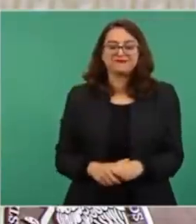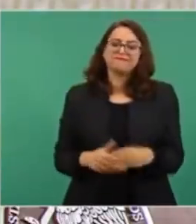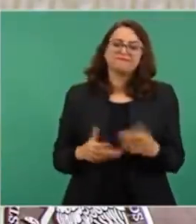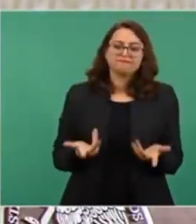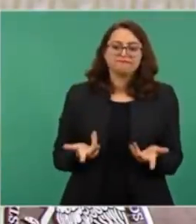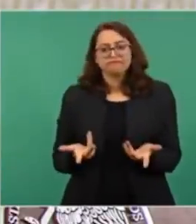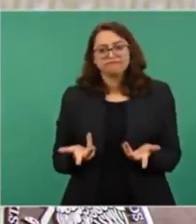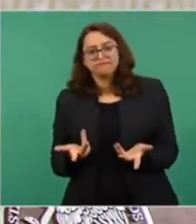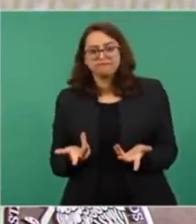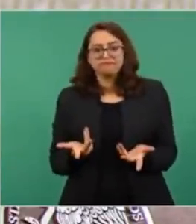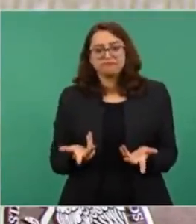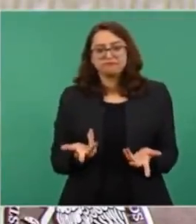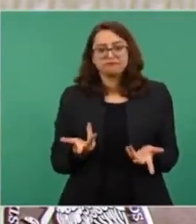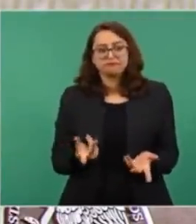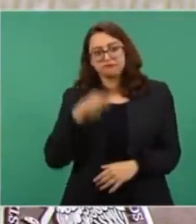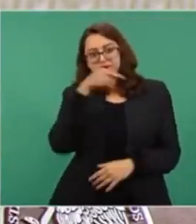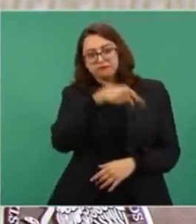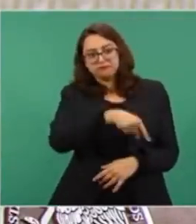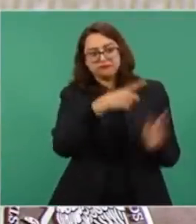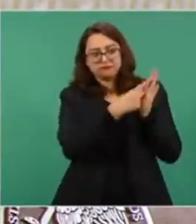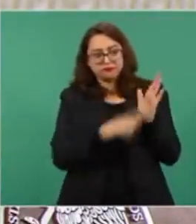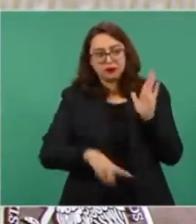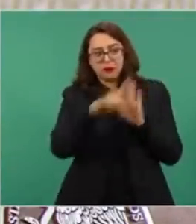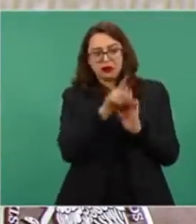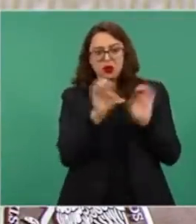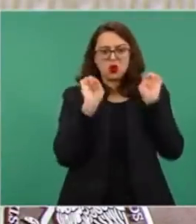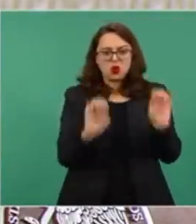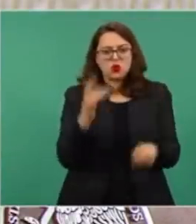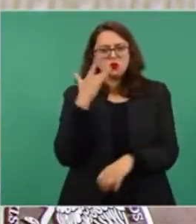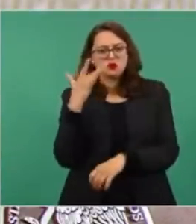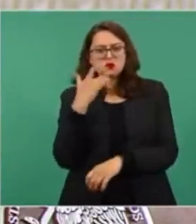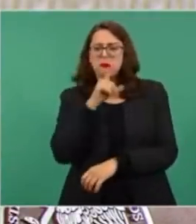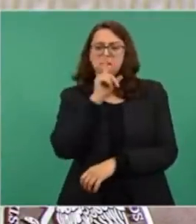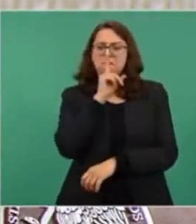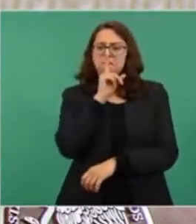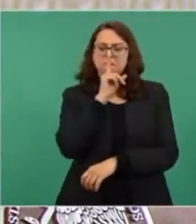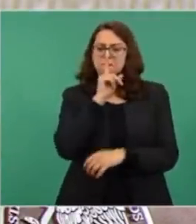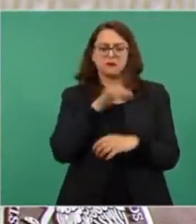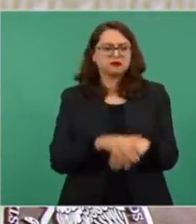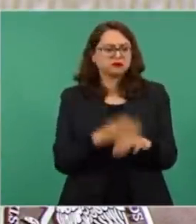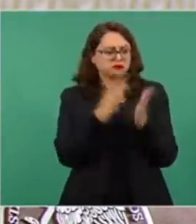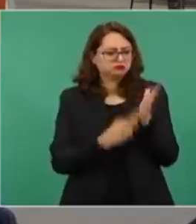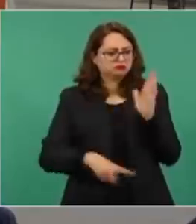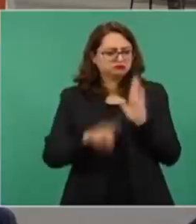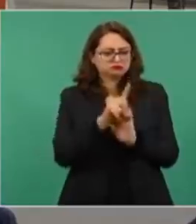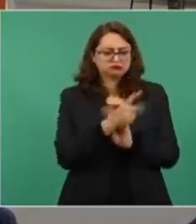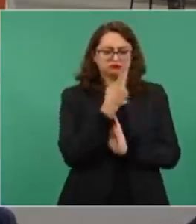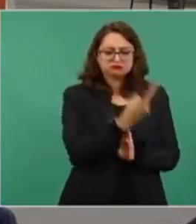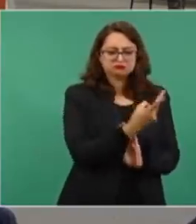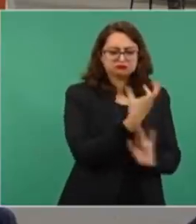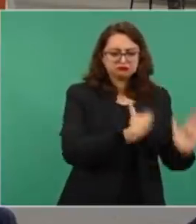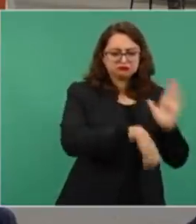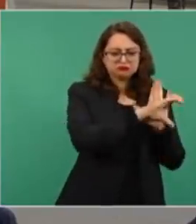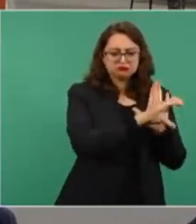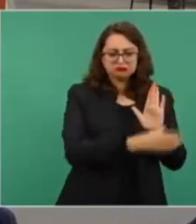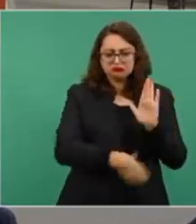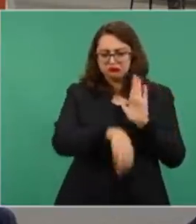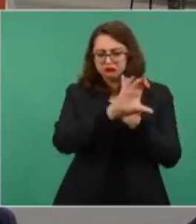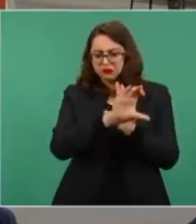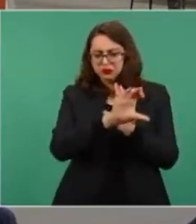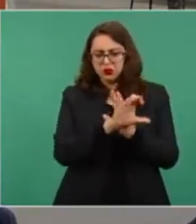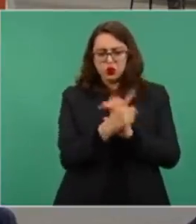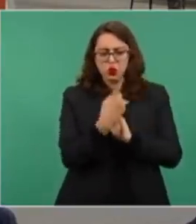y no es un departamento ostentoso, son dos recámaras, un